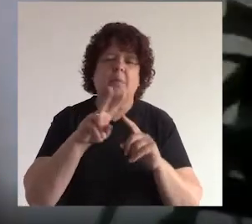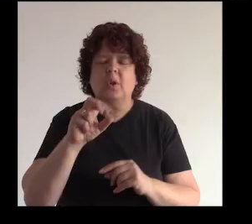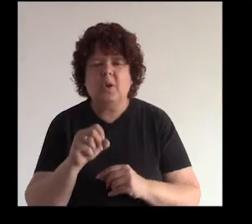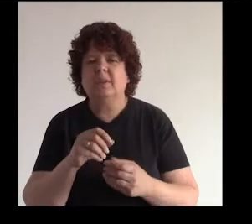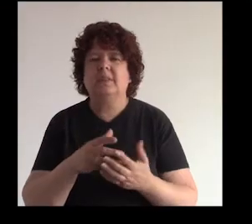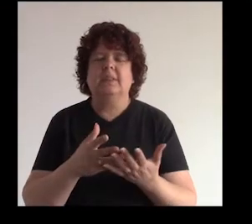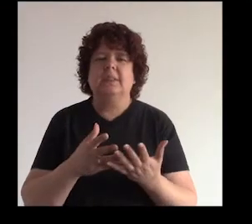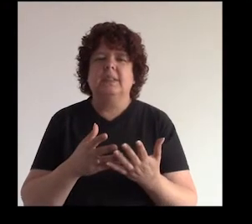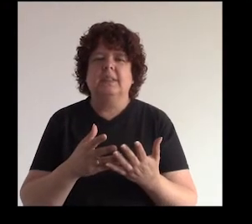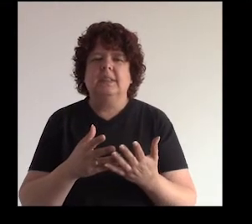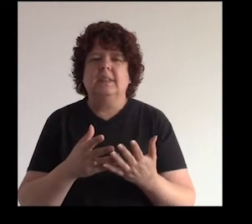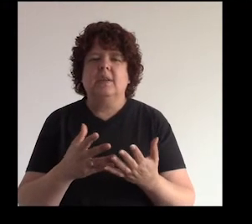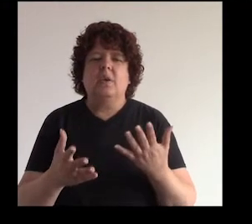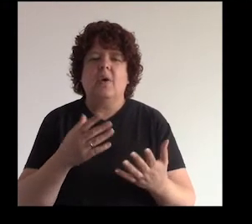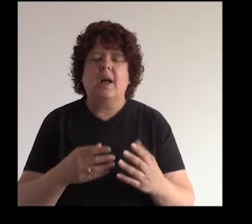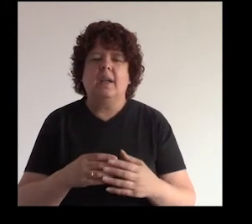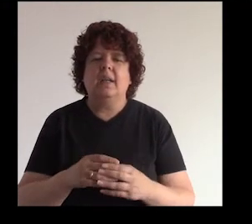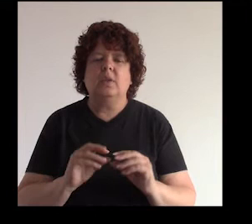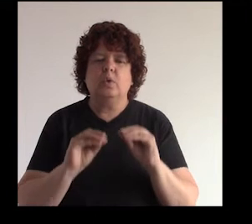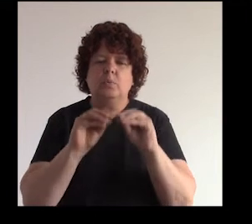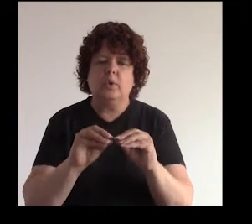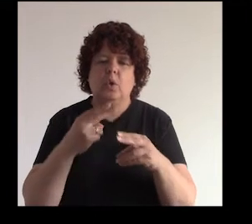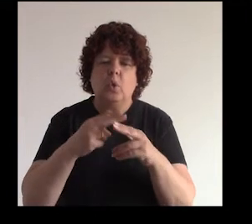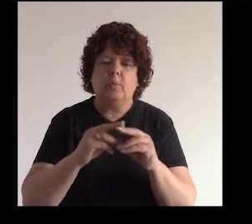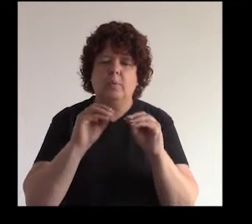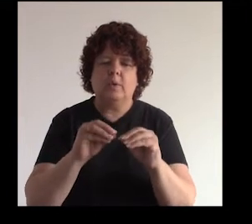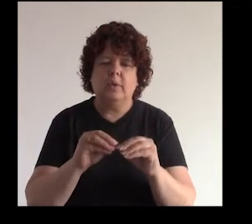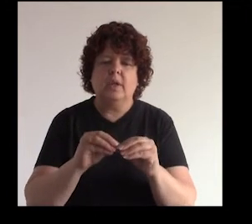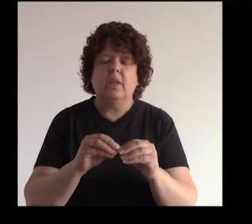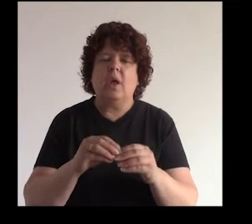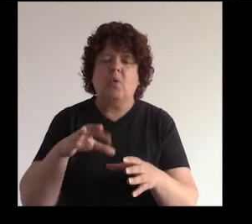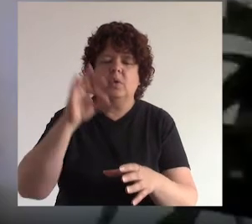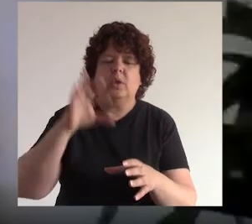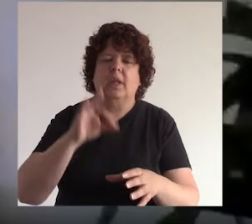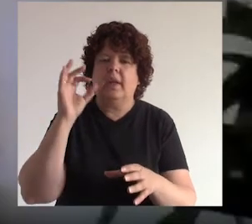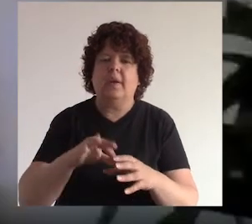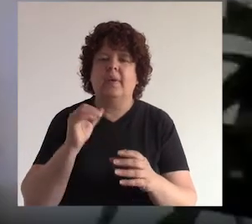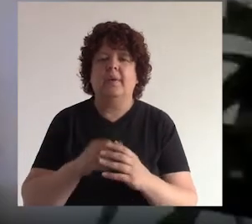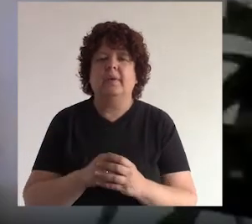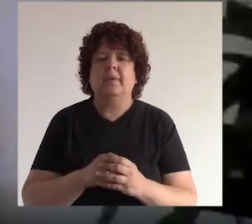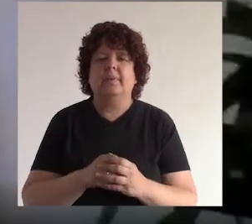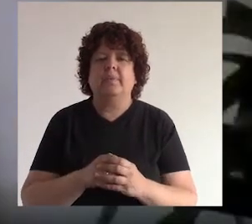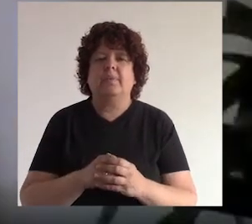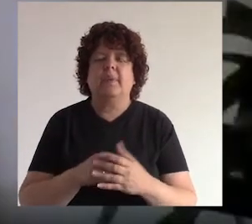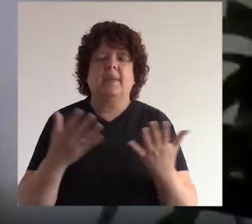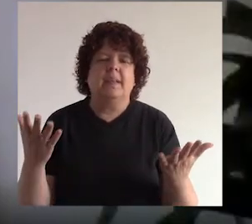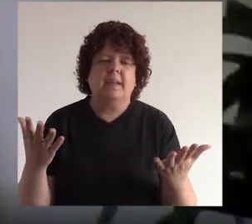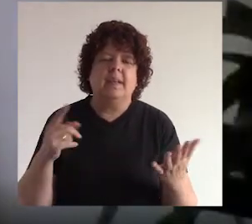3x2 no sé o alguien nos etiqueta en alguna publicación de algún sorteo o de algún oficial